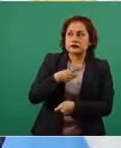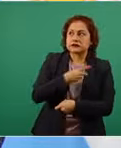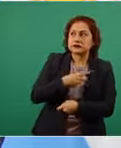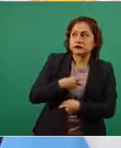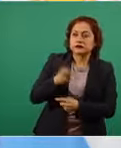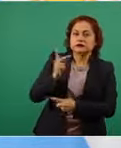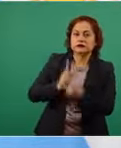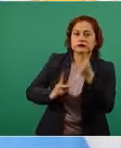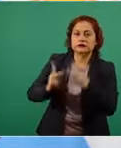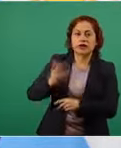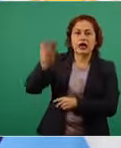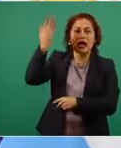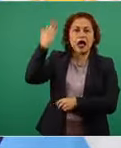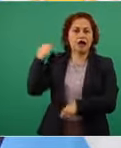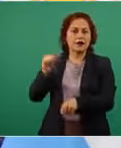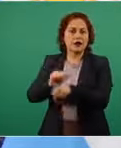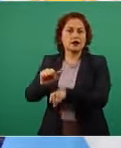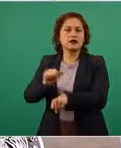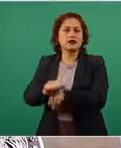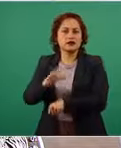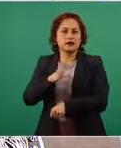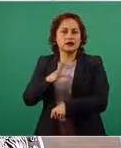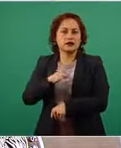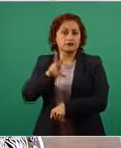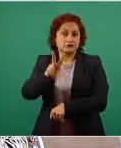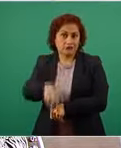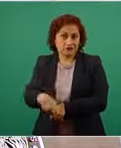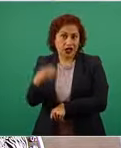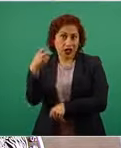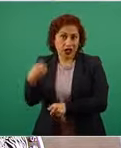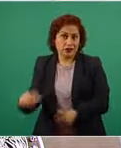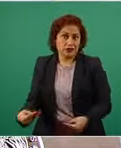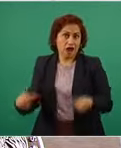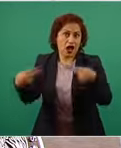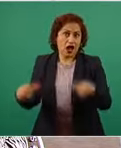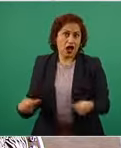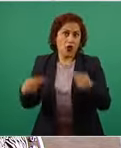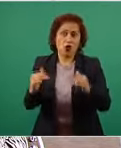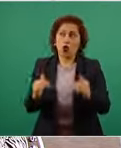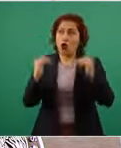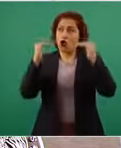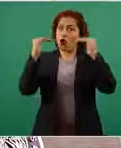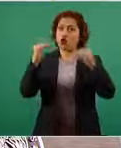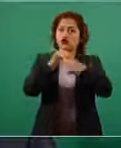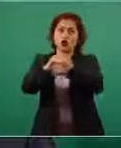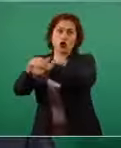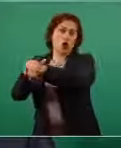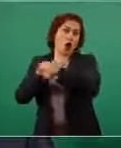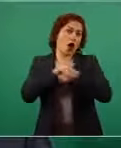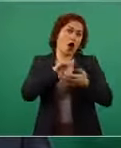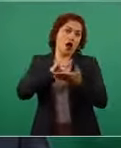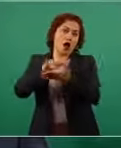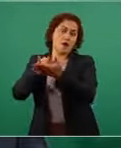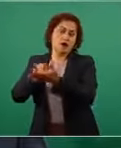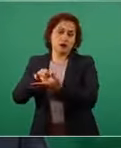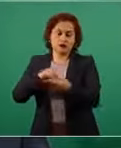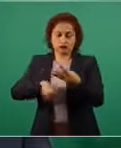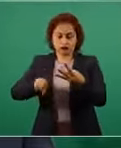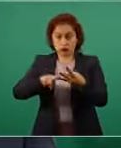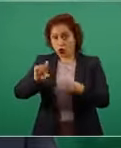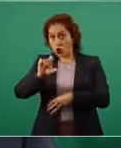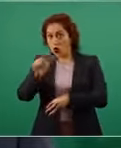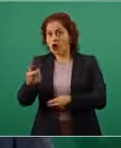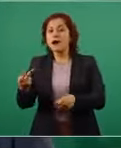no fue otra cosa que un negocio para los amigos del poder pueden investigar el vaciamiento del congreso